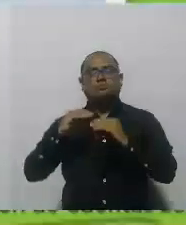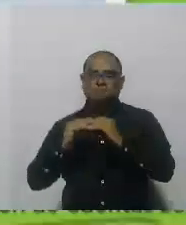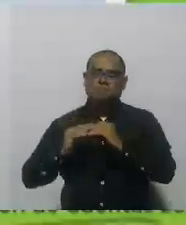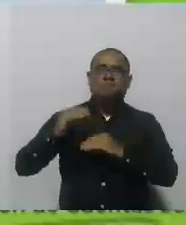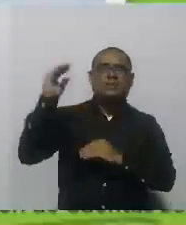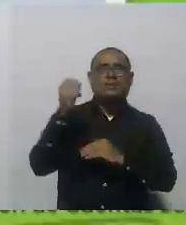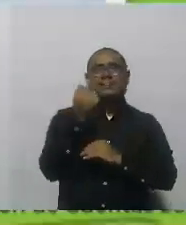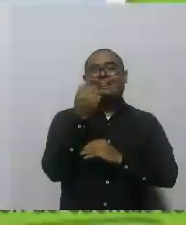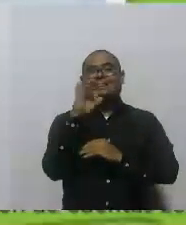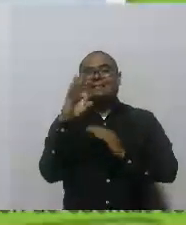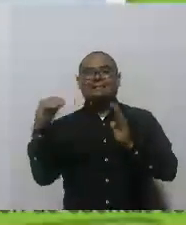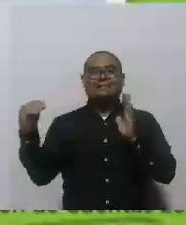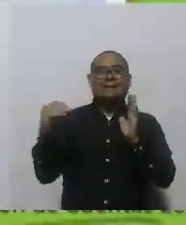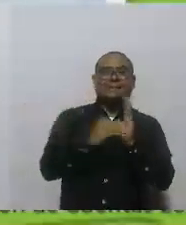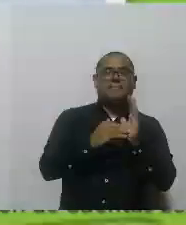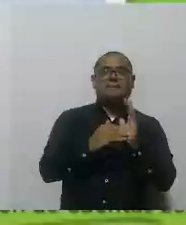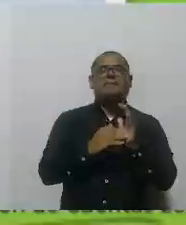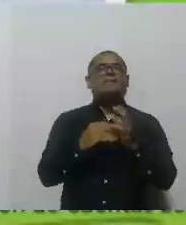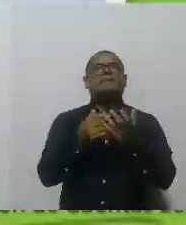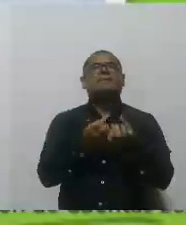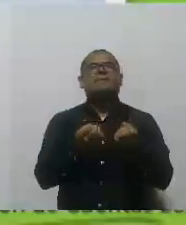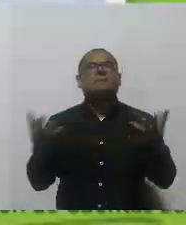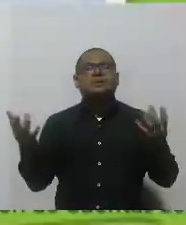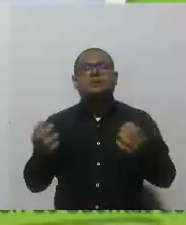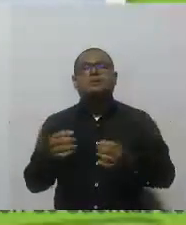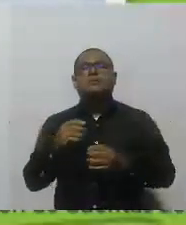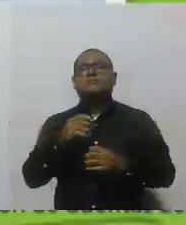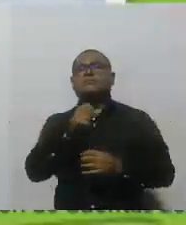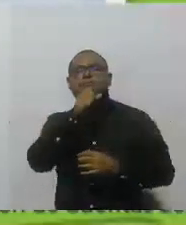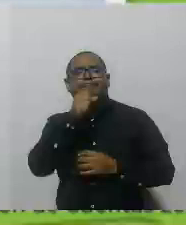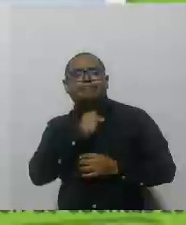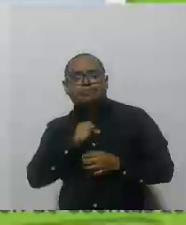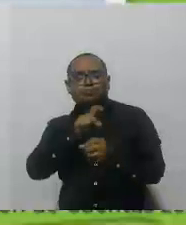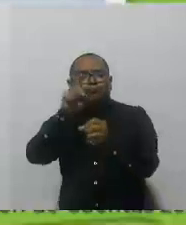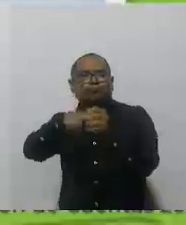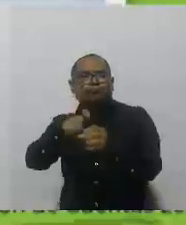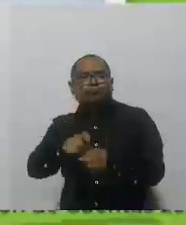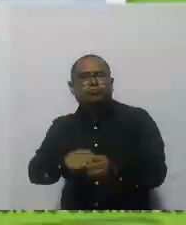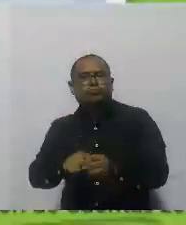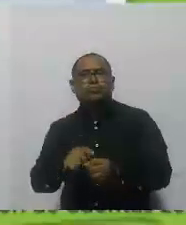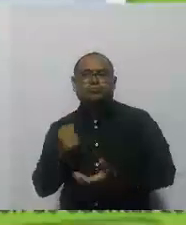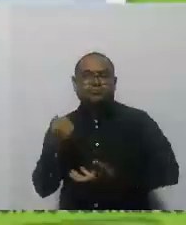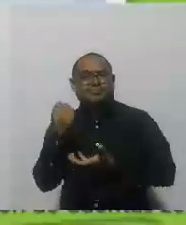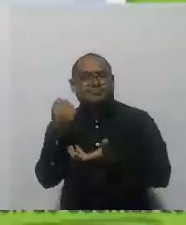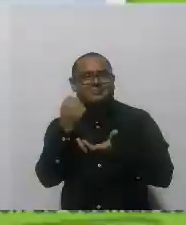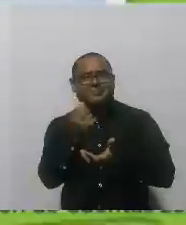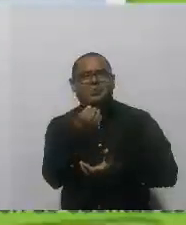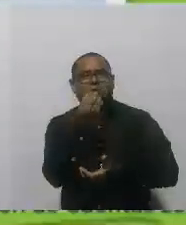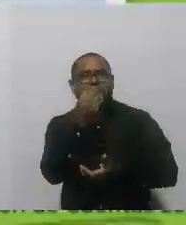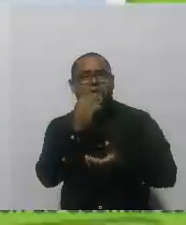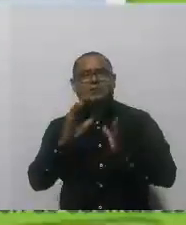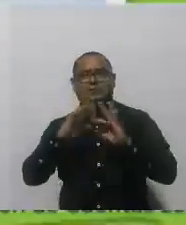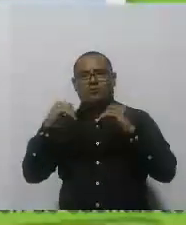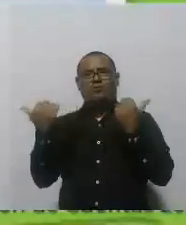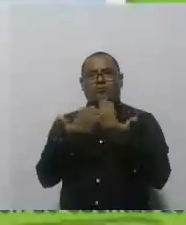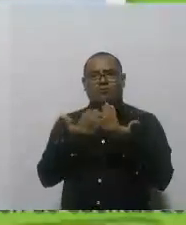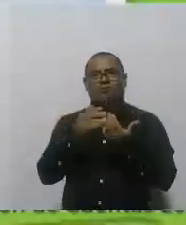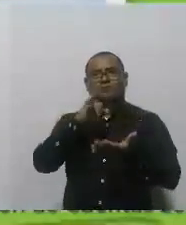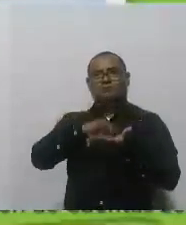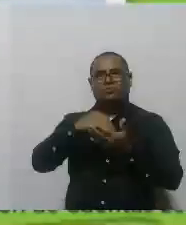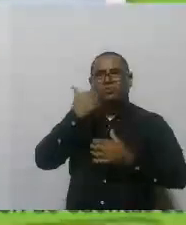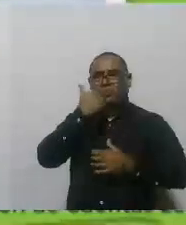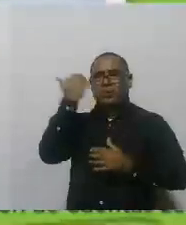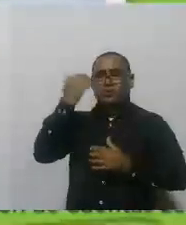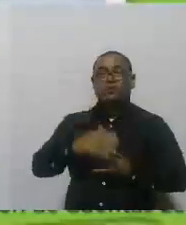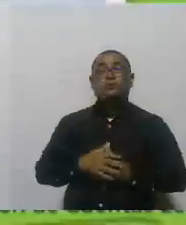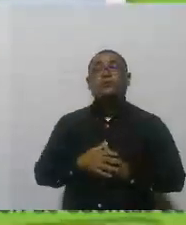.786 los adultos mayores que ingresan al programa Colombia Mayor. Aunque este es